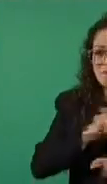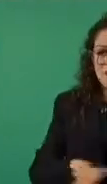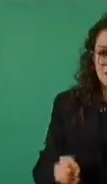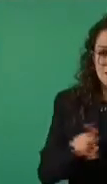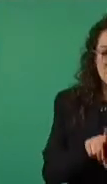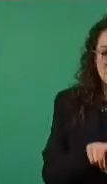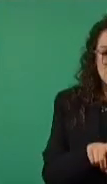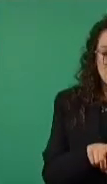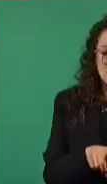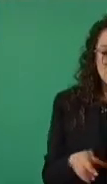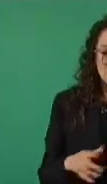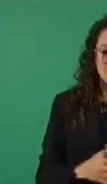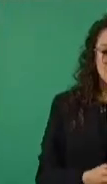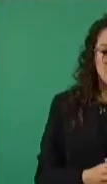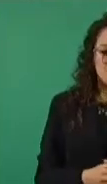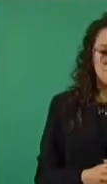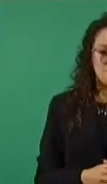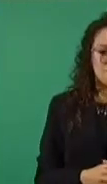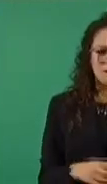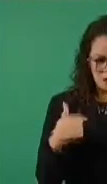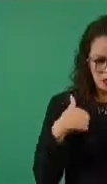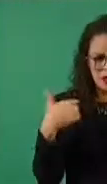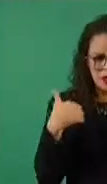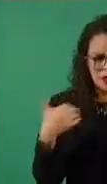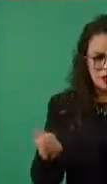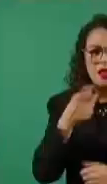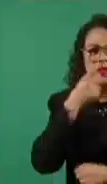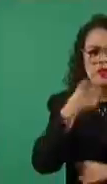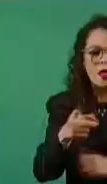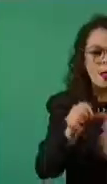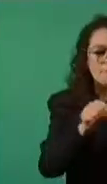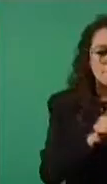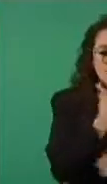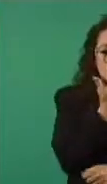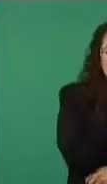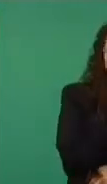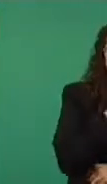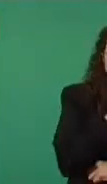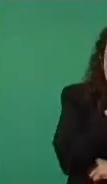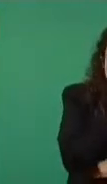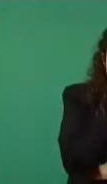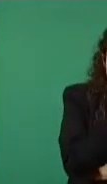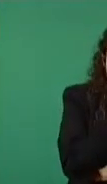según entiendo, habían 18 en julio, ¿verdad?